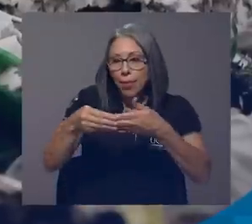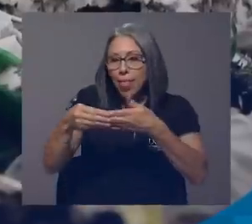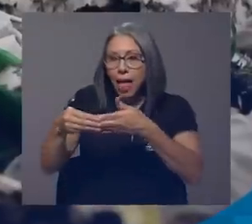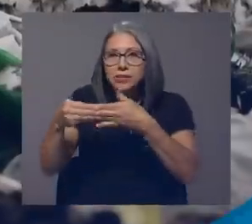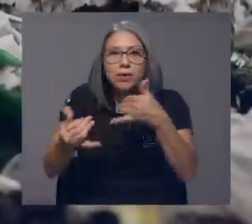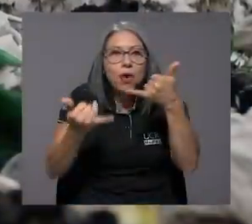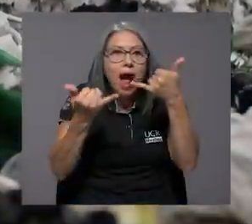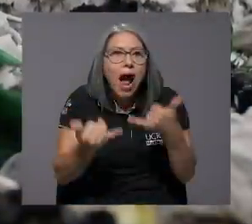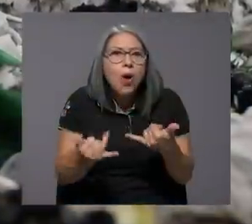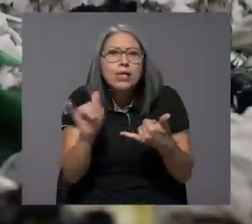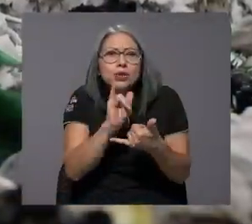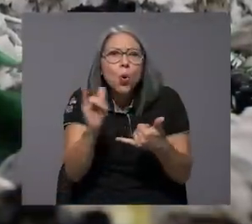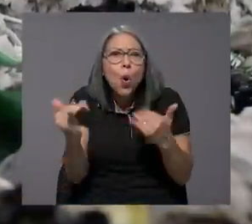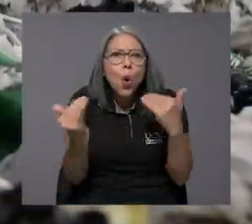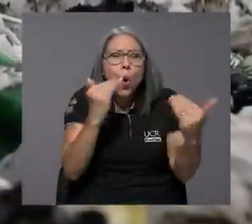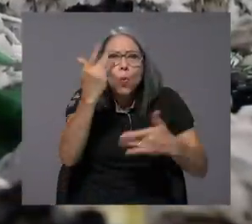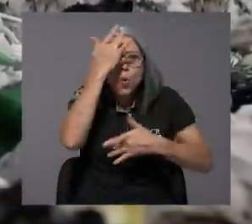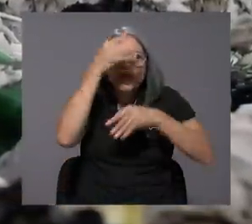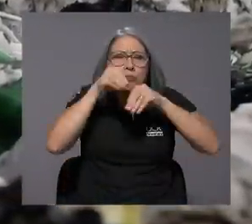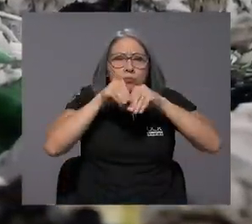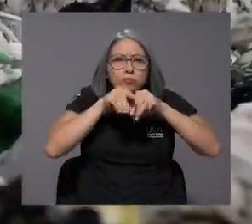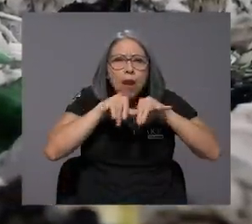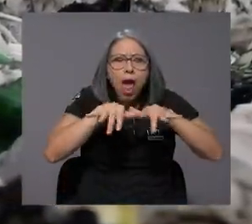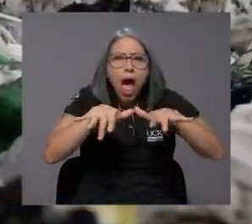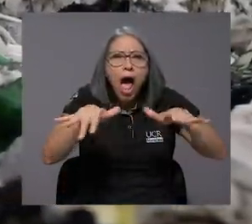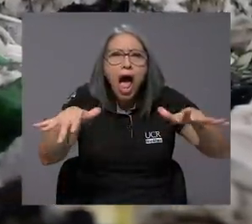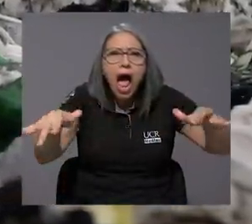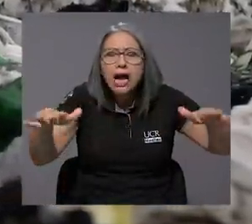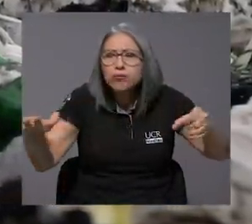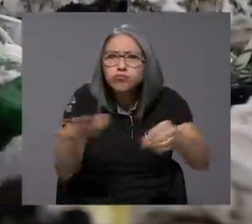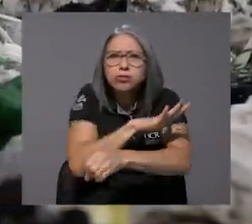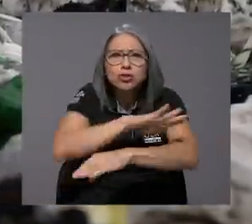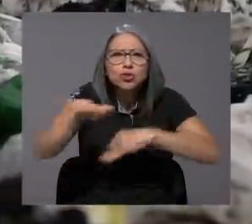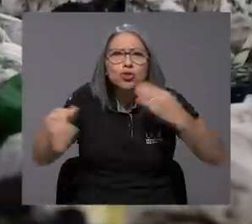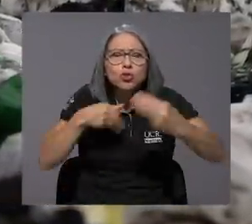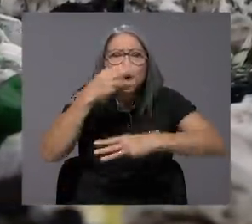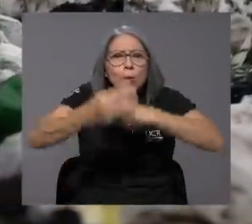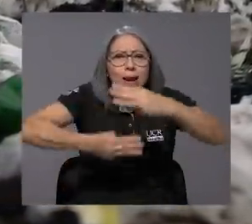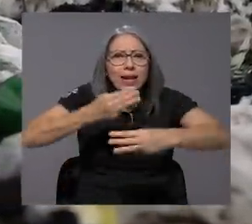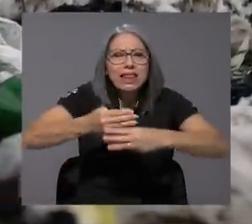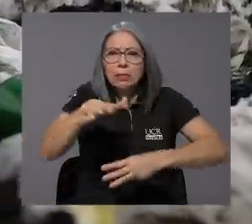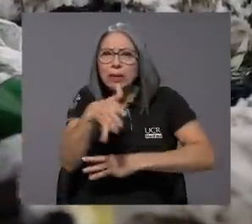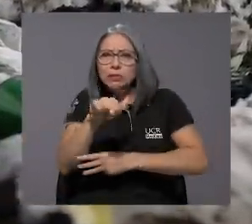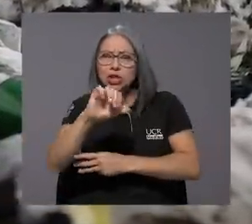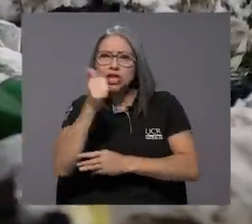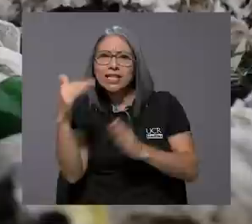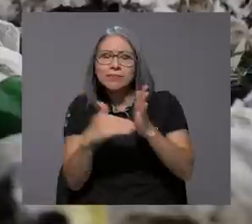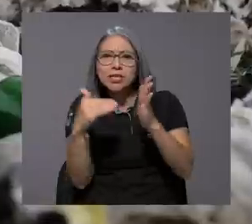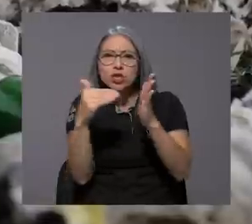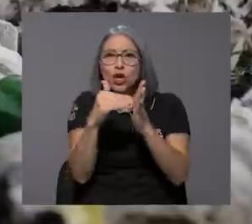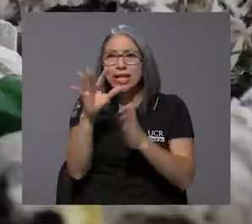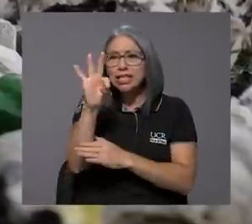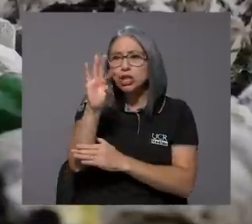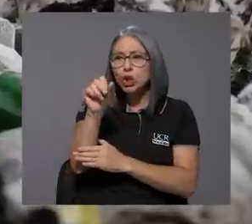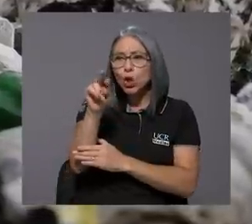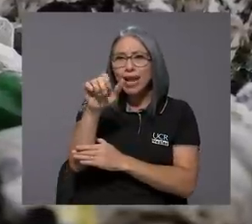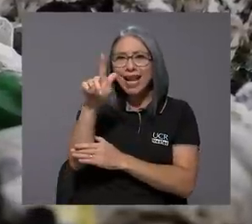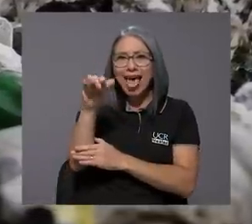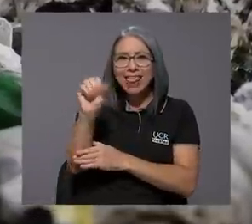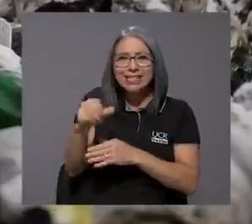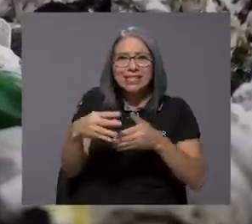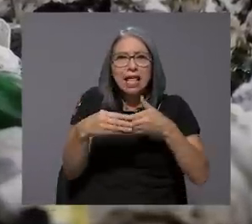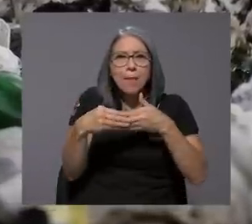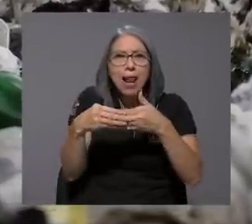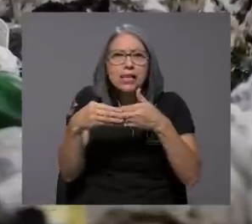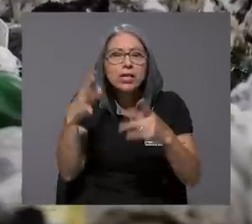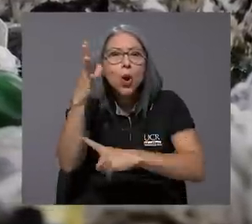El plástico se ha convertido en una plaga que inunda a todo el planeta. Alrededor de 10 millones de toneladas